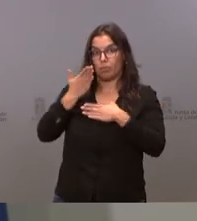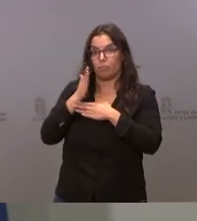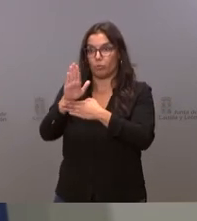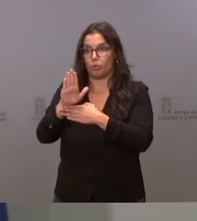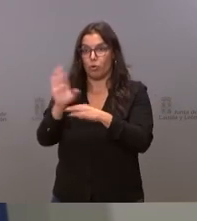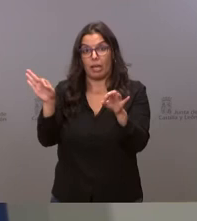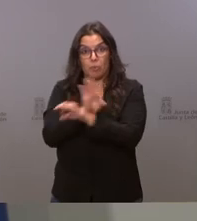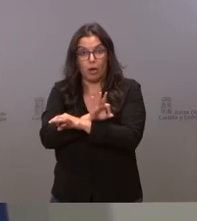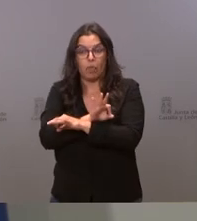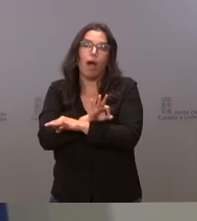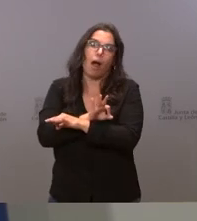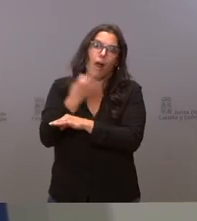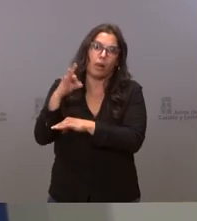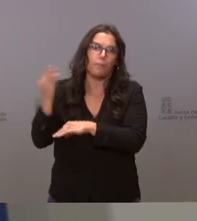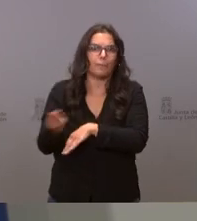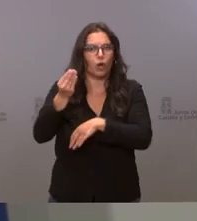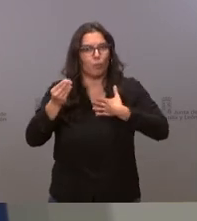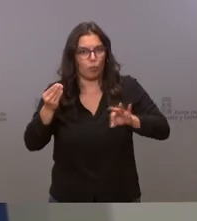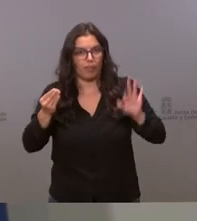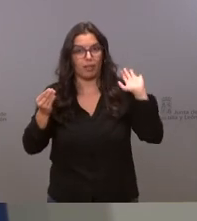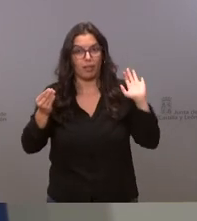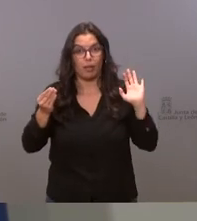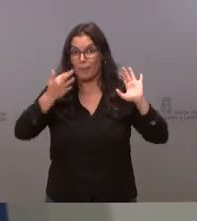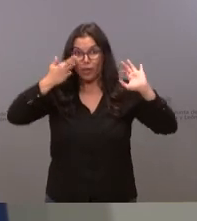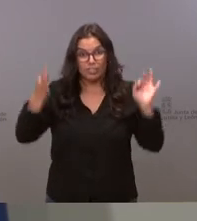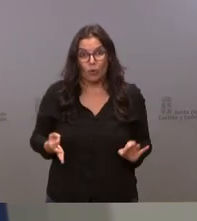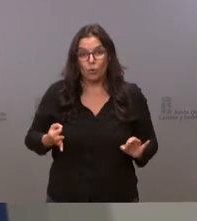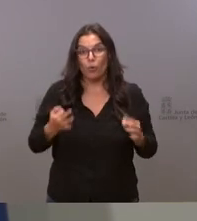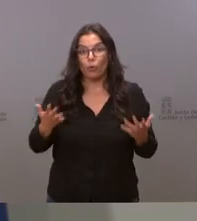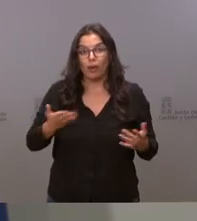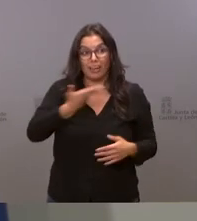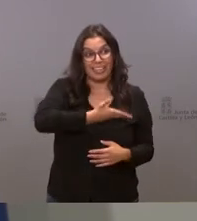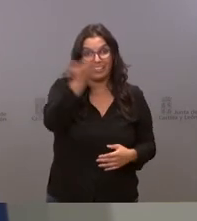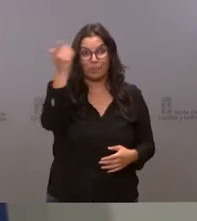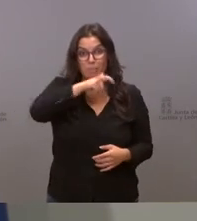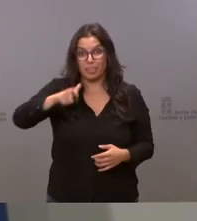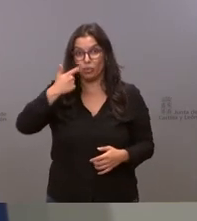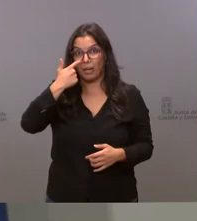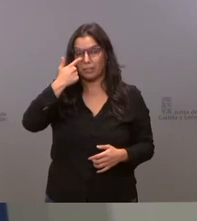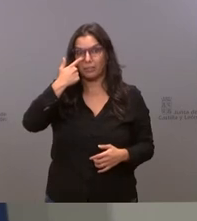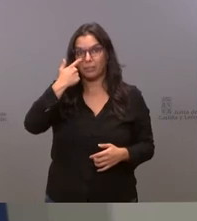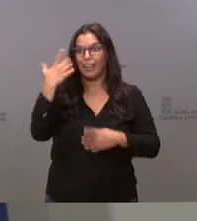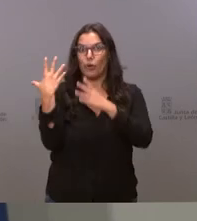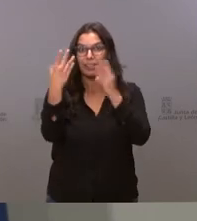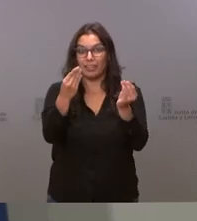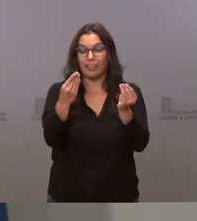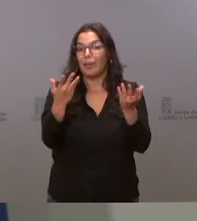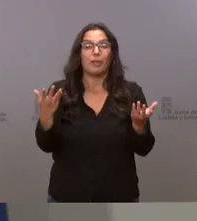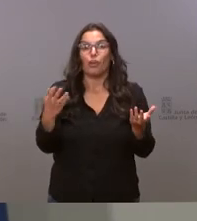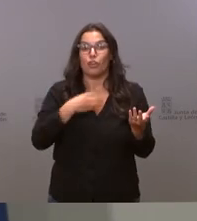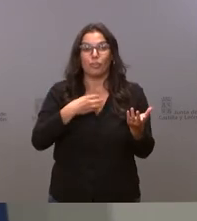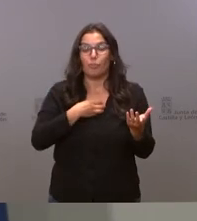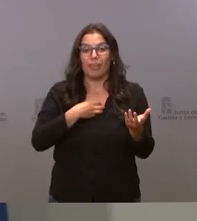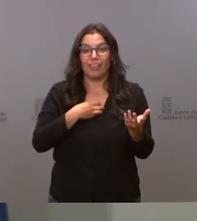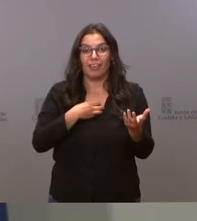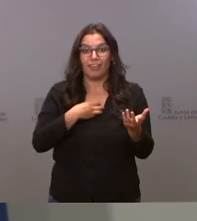equivocada y pudiéramos mejorarla pero lo que es seguro es que los ciudadanos de la comunidad lo entenderían pero lo que no pueden entender